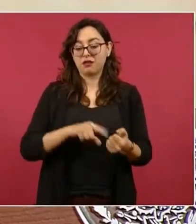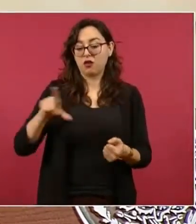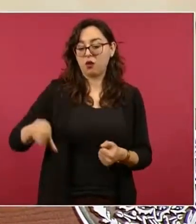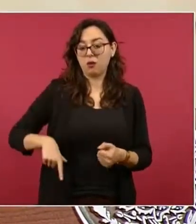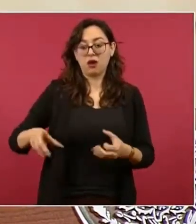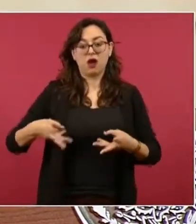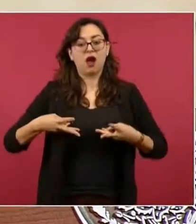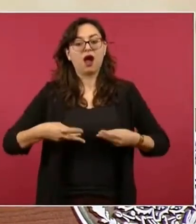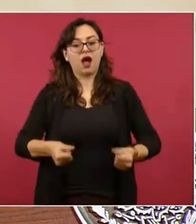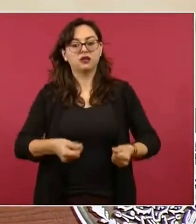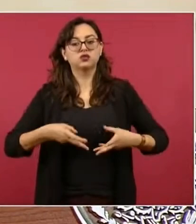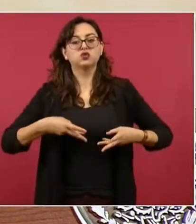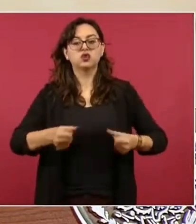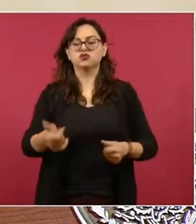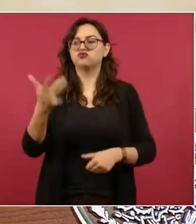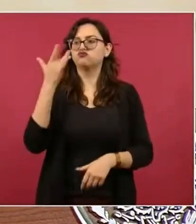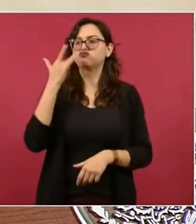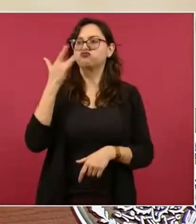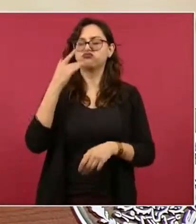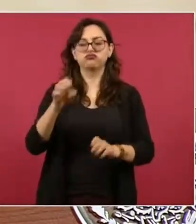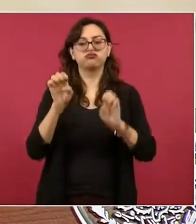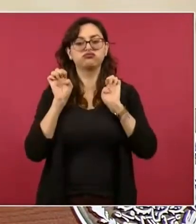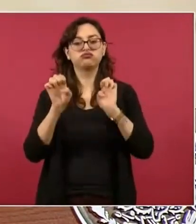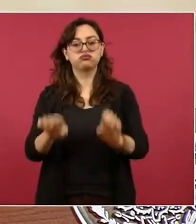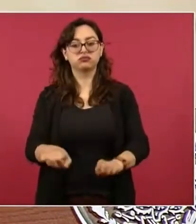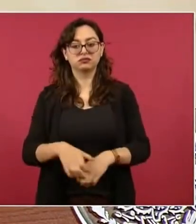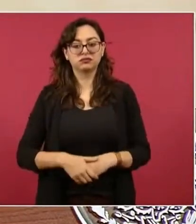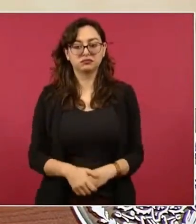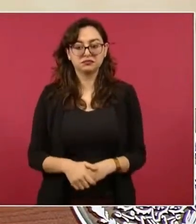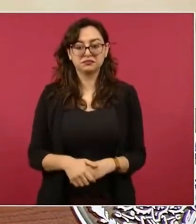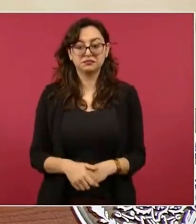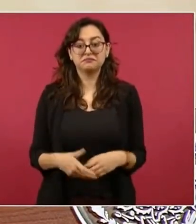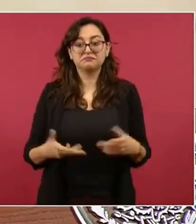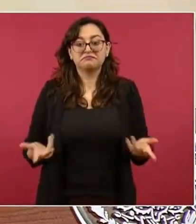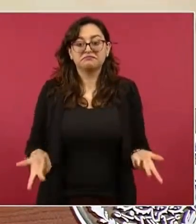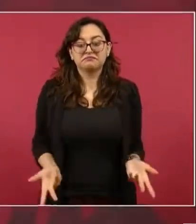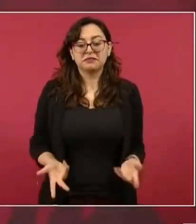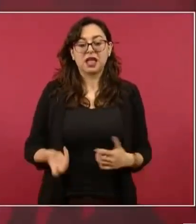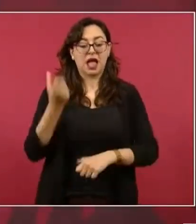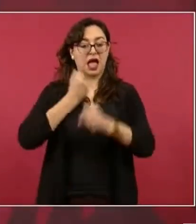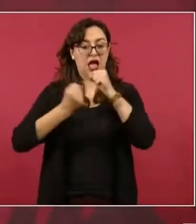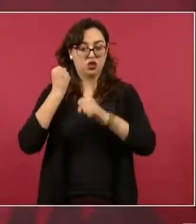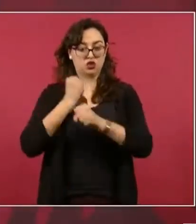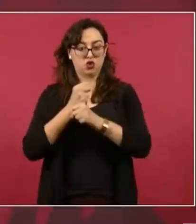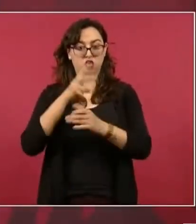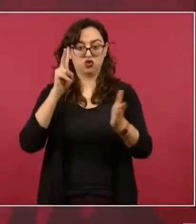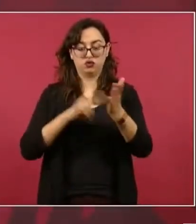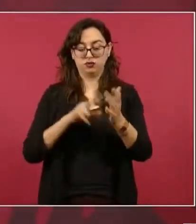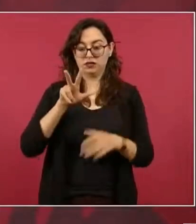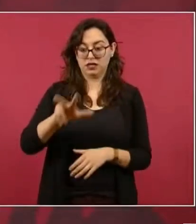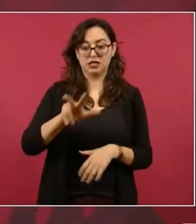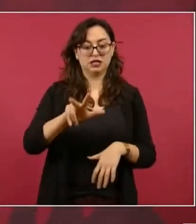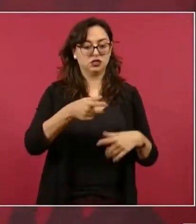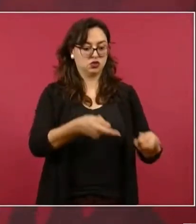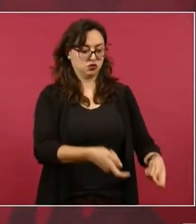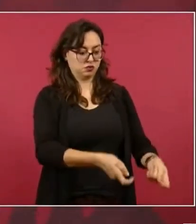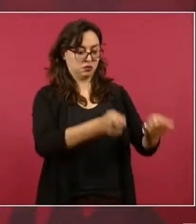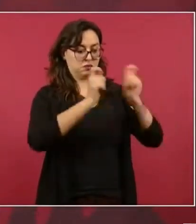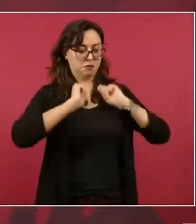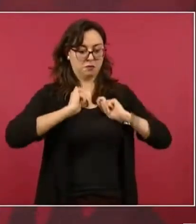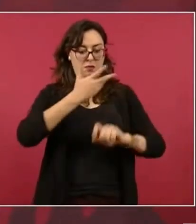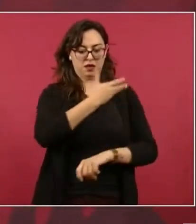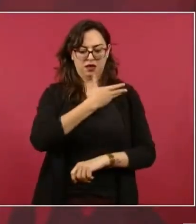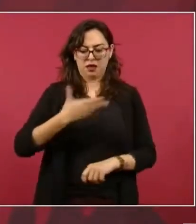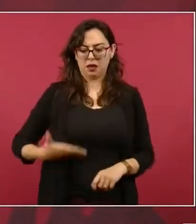Aquí está muy claro, lo repito, cuando llegamos en el 2018, el presupuesto de la presidencia